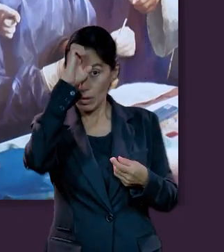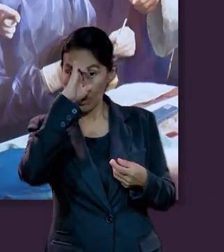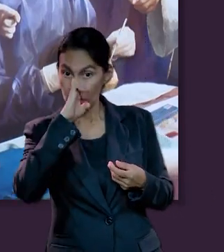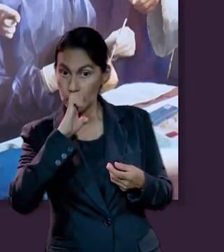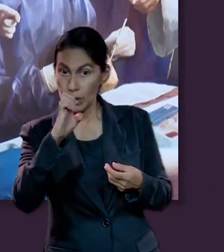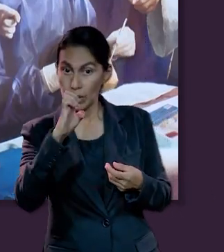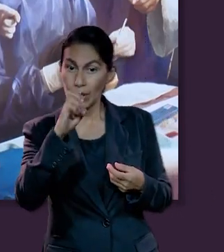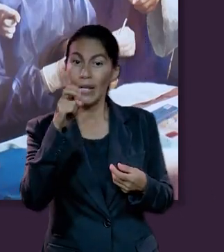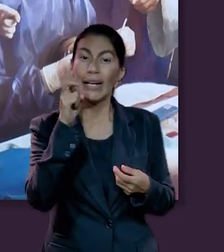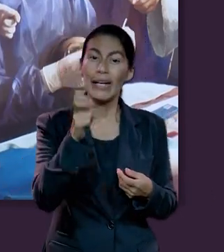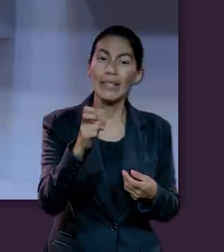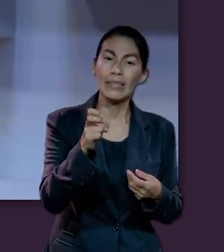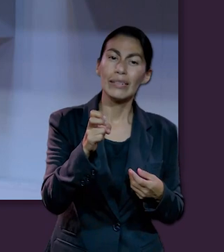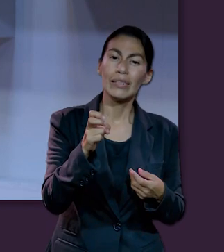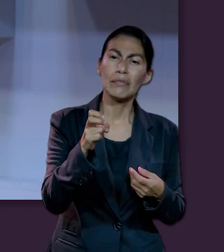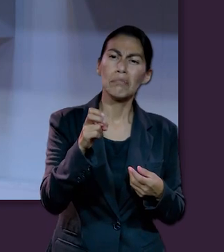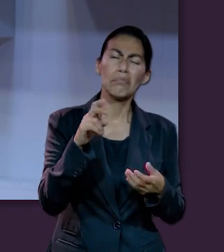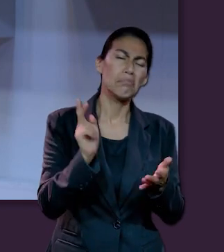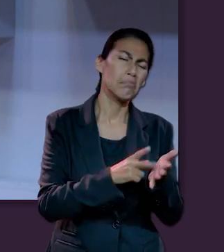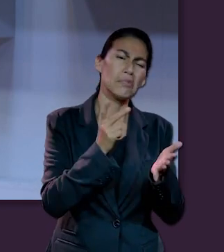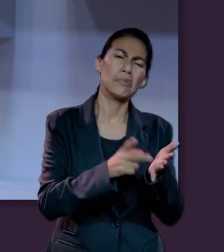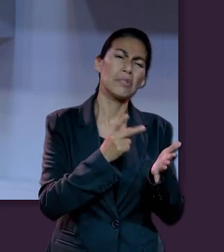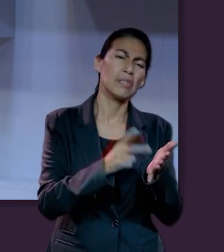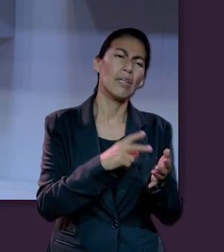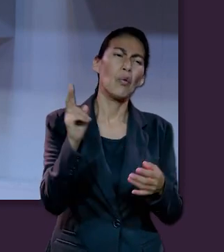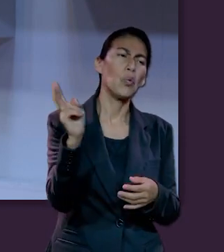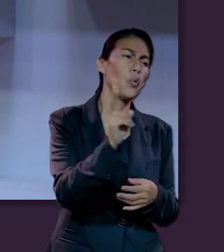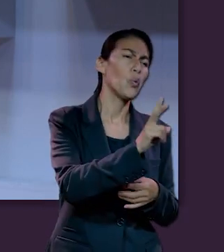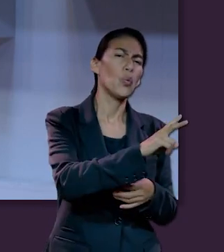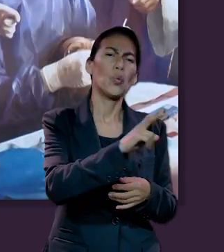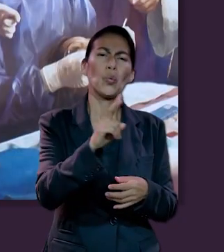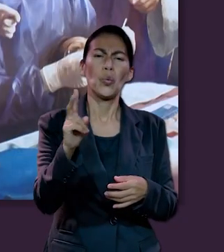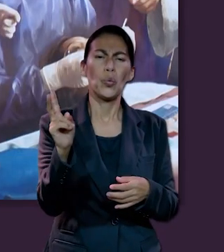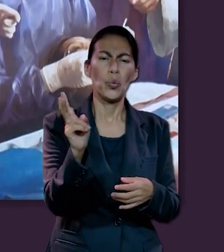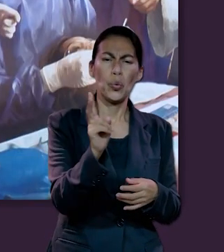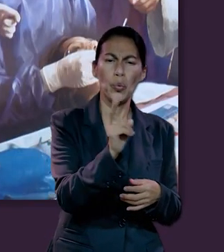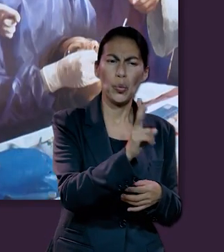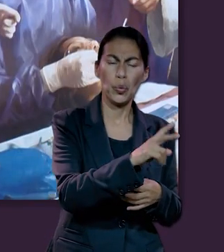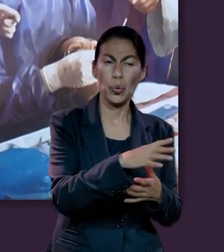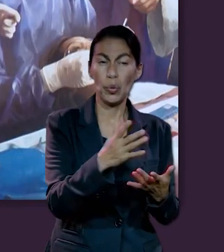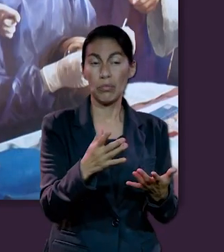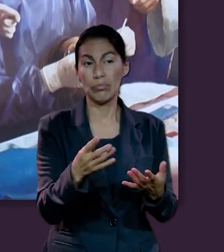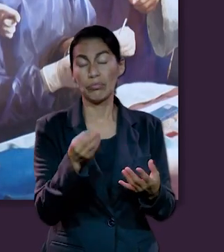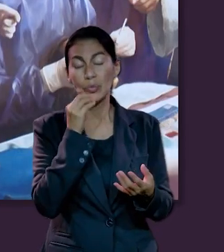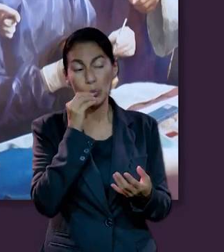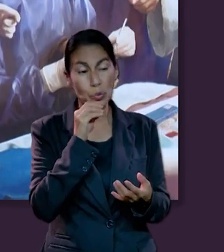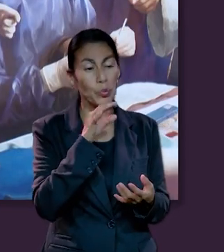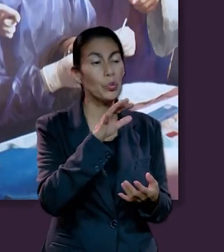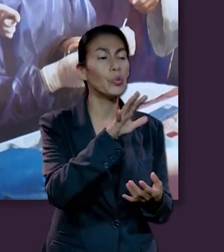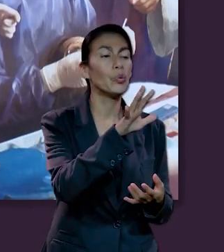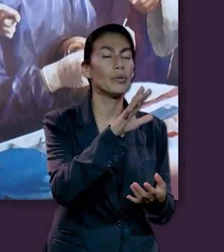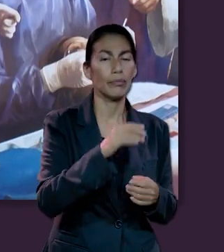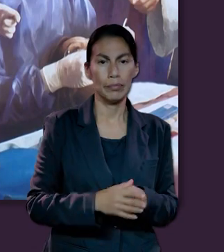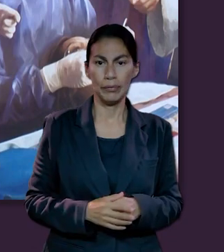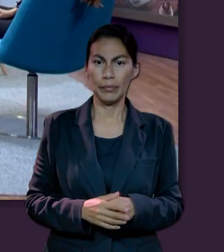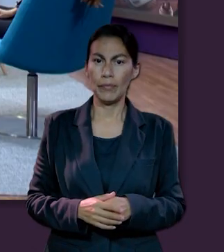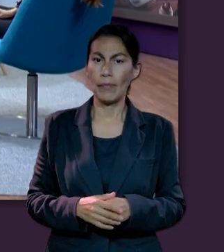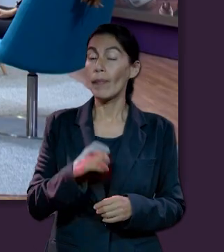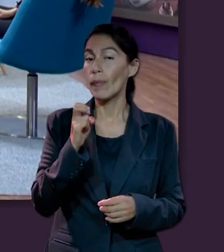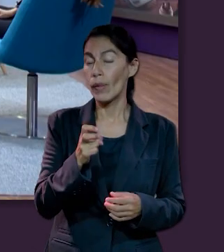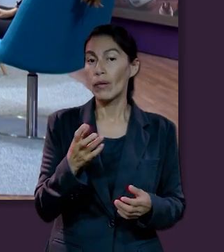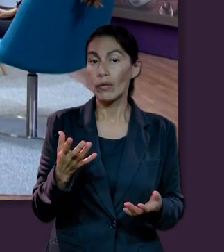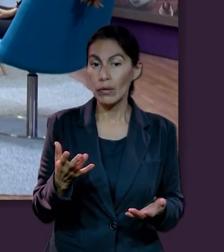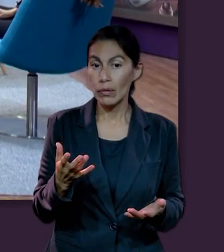En cambio, la palabra espíritu es utilizada incontables veces como viento, aire, aliento.